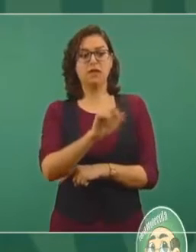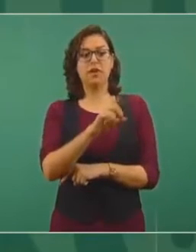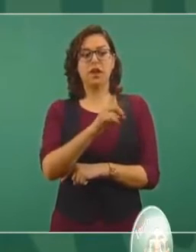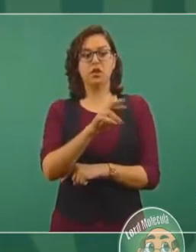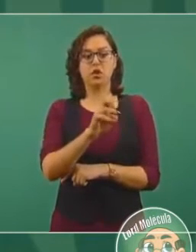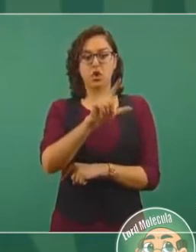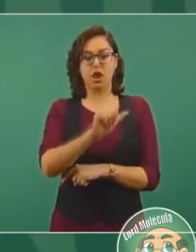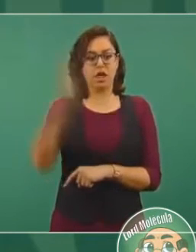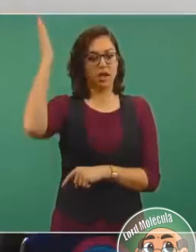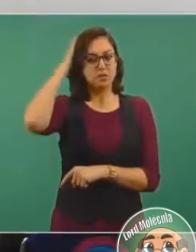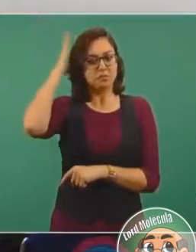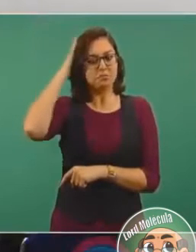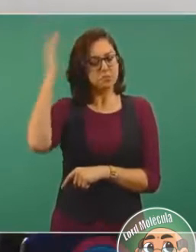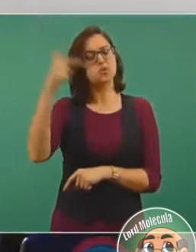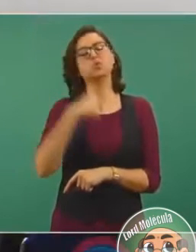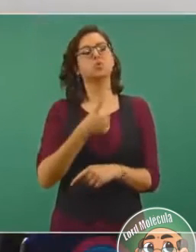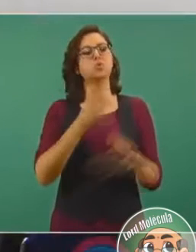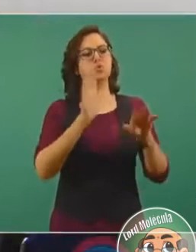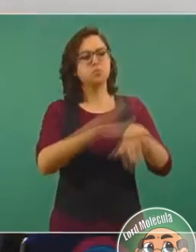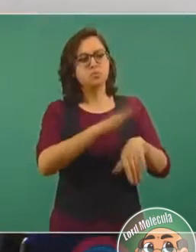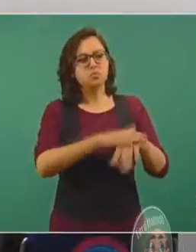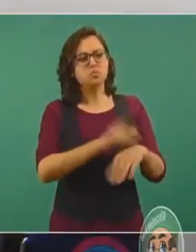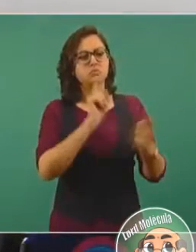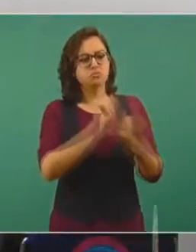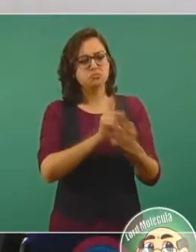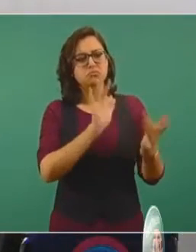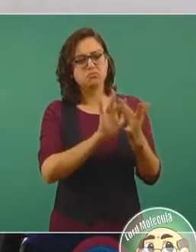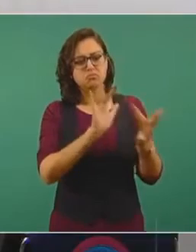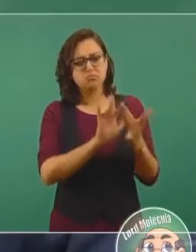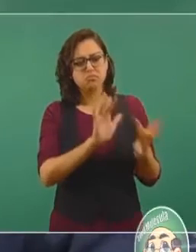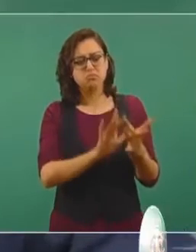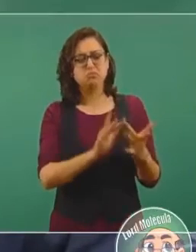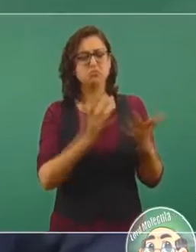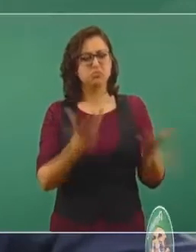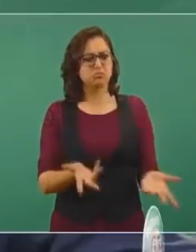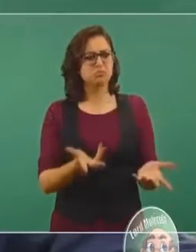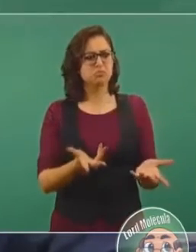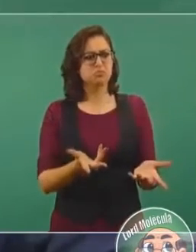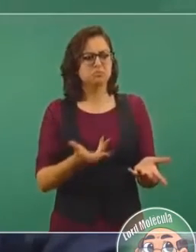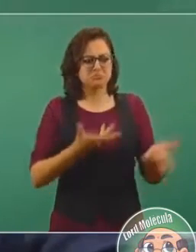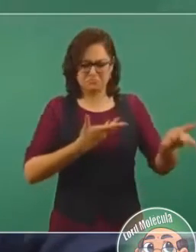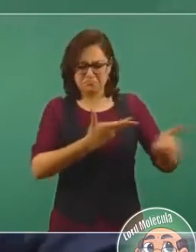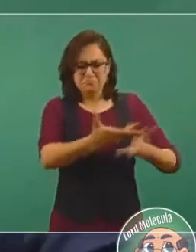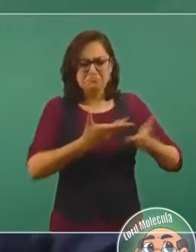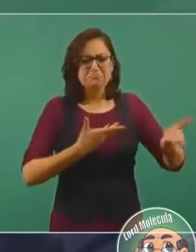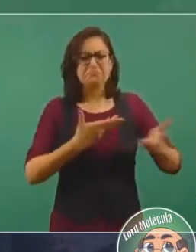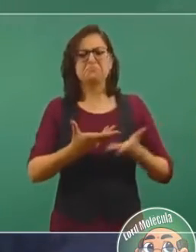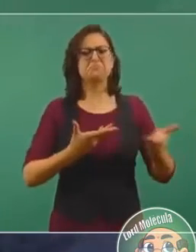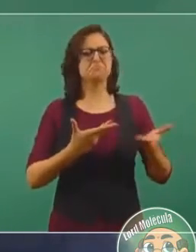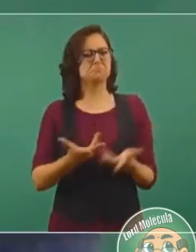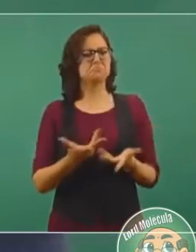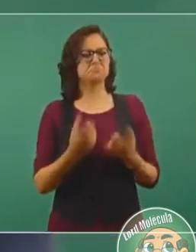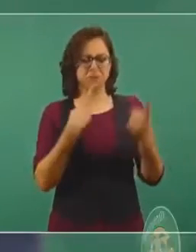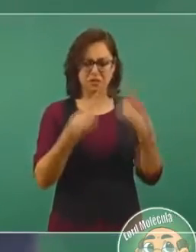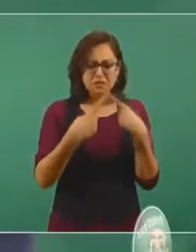le dije, estamos abiertos para buscar